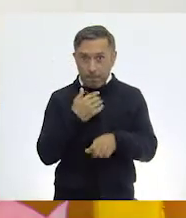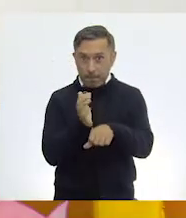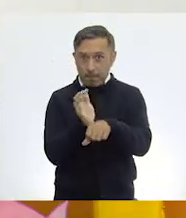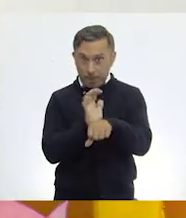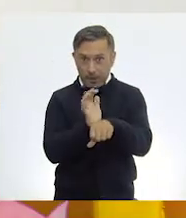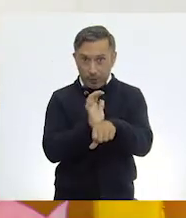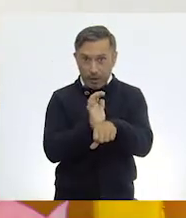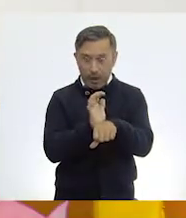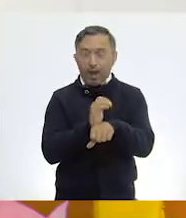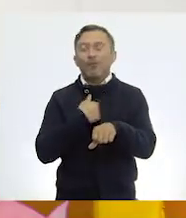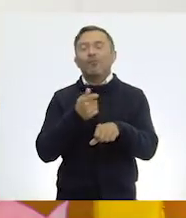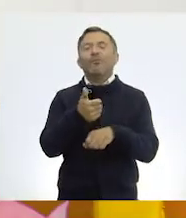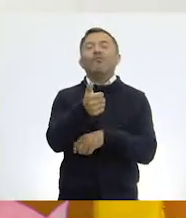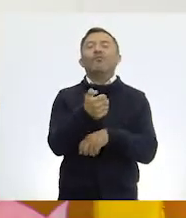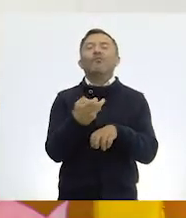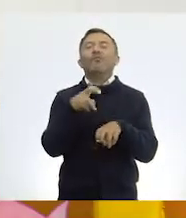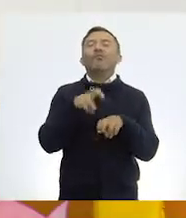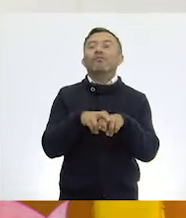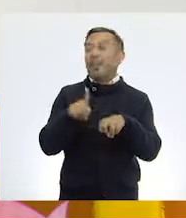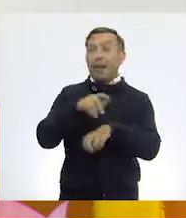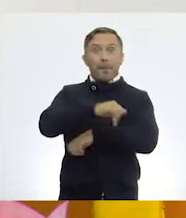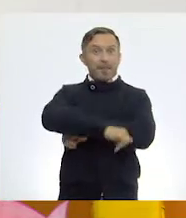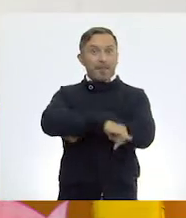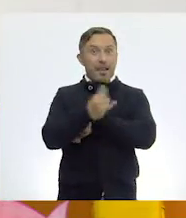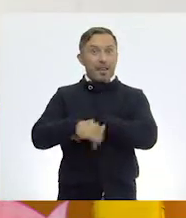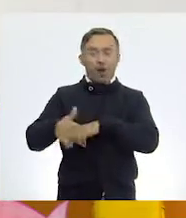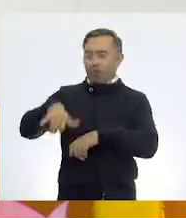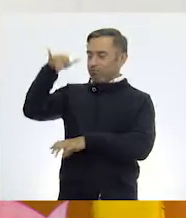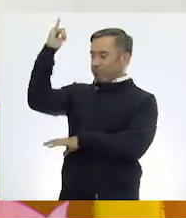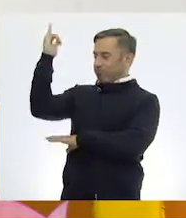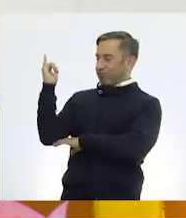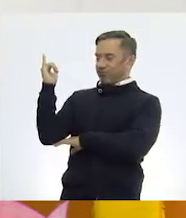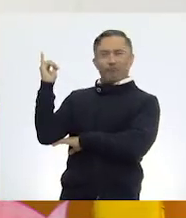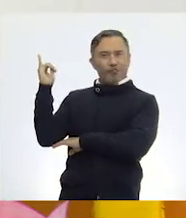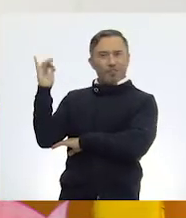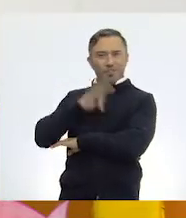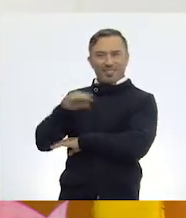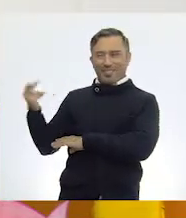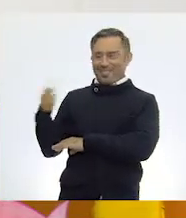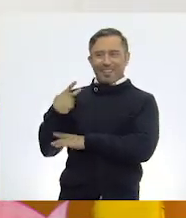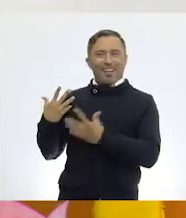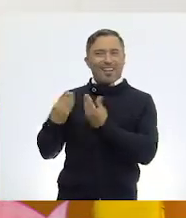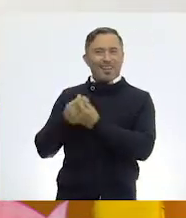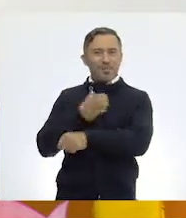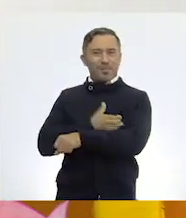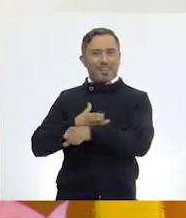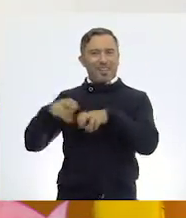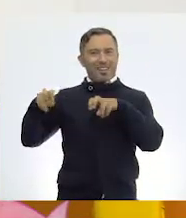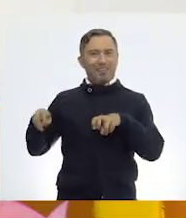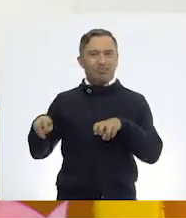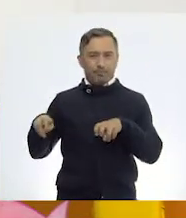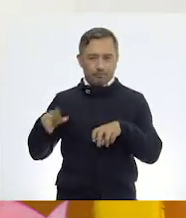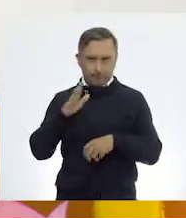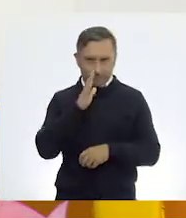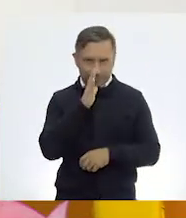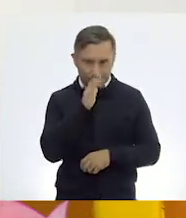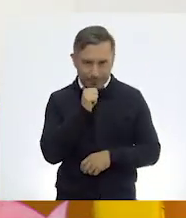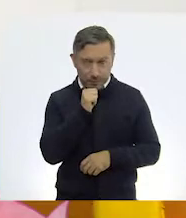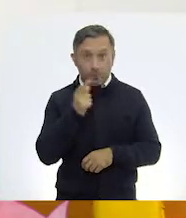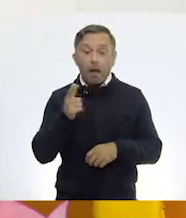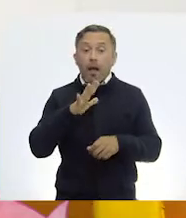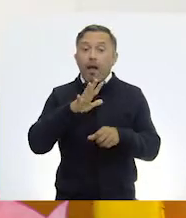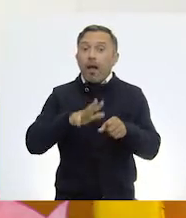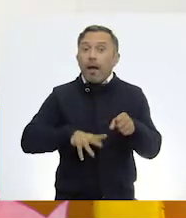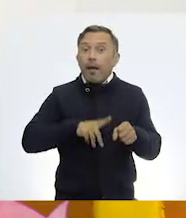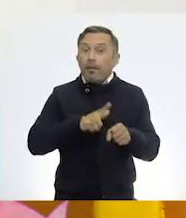Yo creo que no quedaría como animal de compañía. Sin embargo, un animal doméstico sí puede ser un animal de compañía. Así que voy a